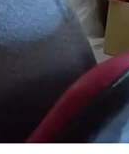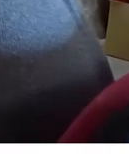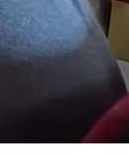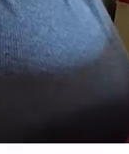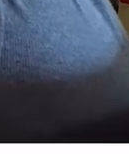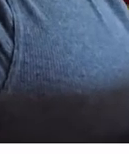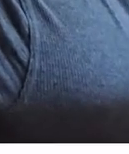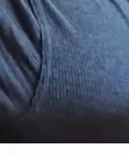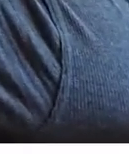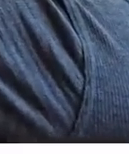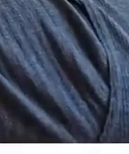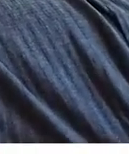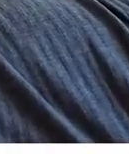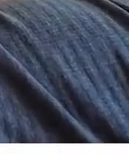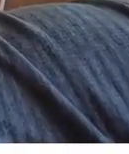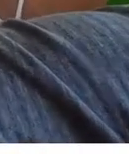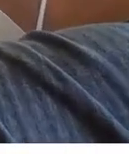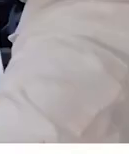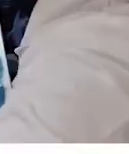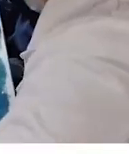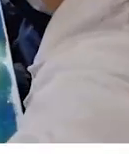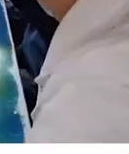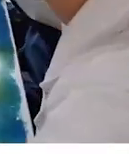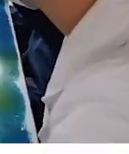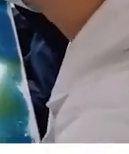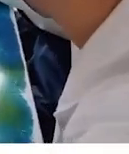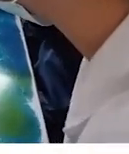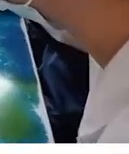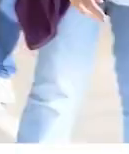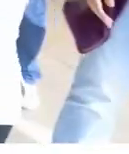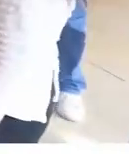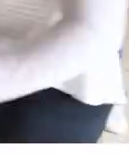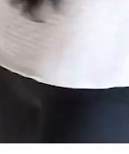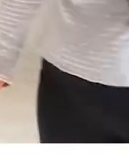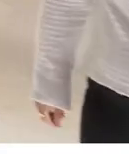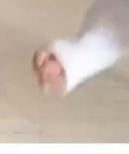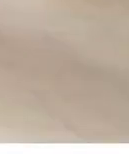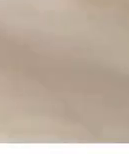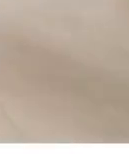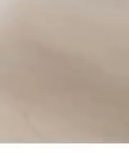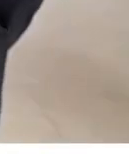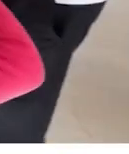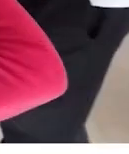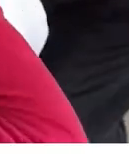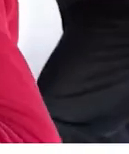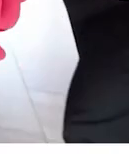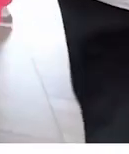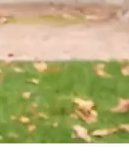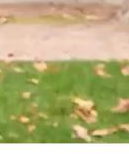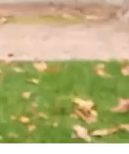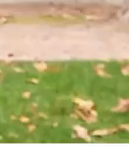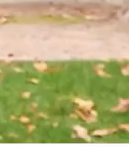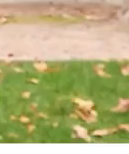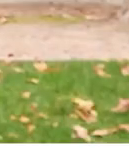familias Ofrecemos servicios de apoyo a las familias Actividades en el centro ocupacional Programas de ocio Así como viviendas tuteladas